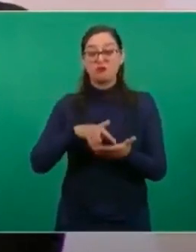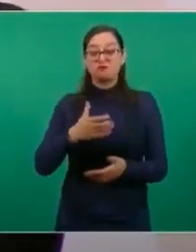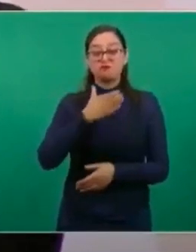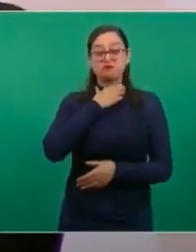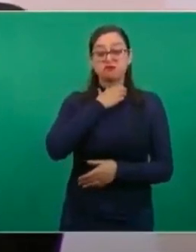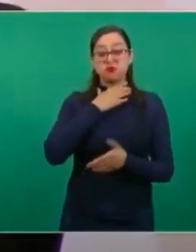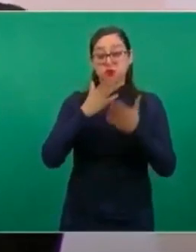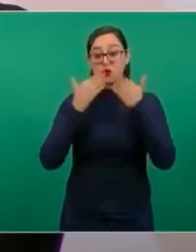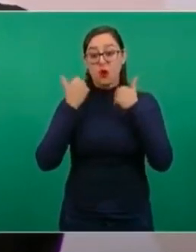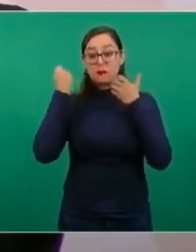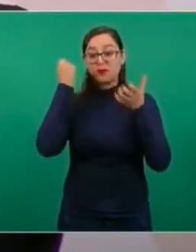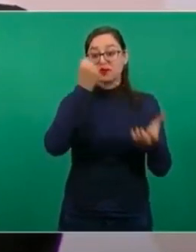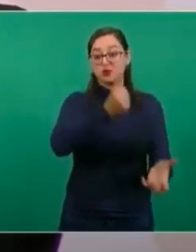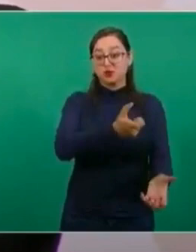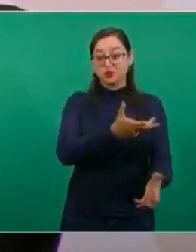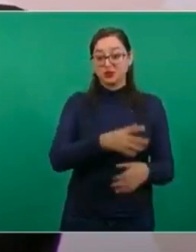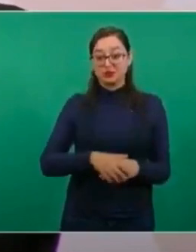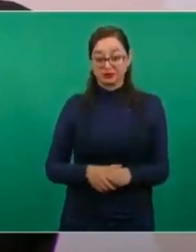presupuesto.